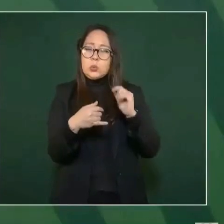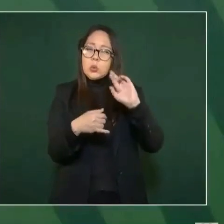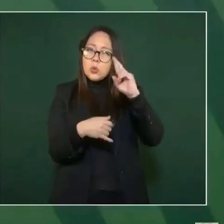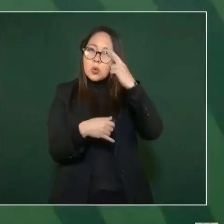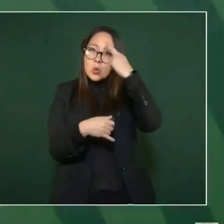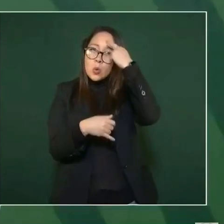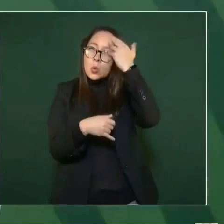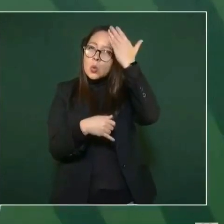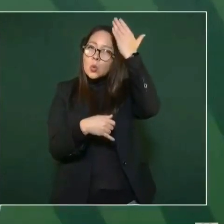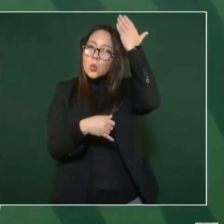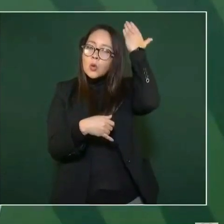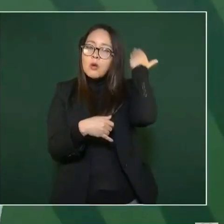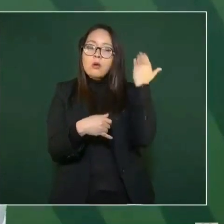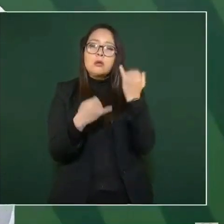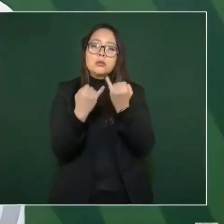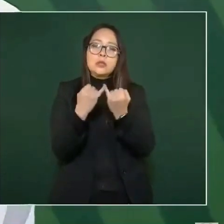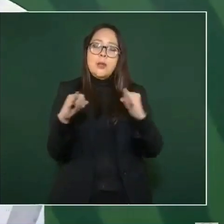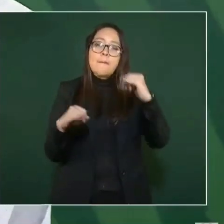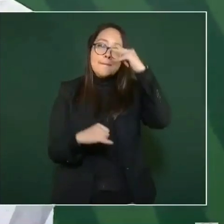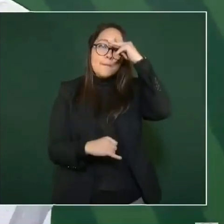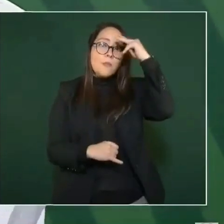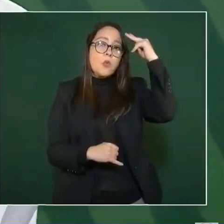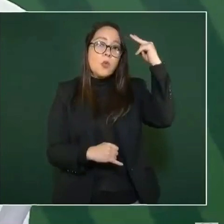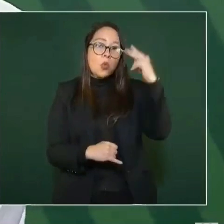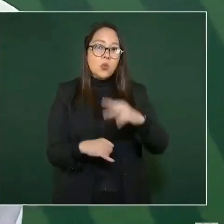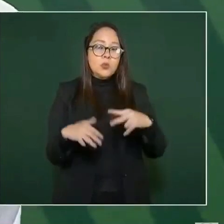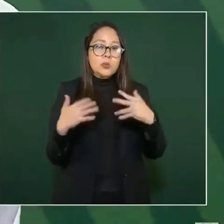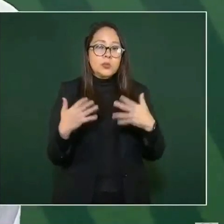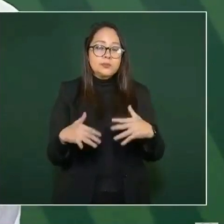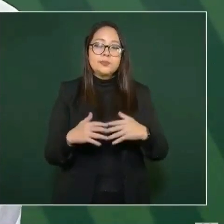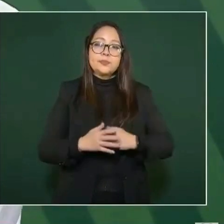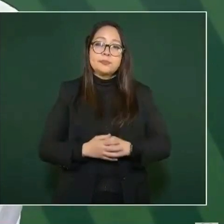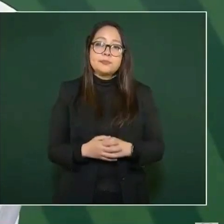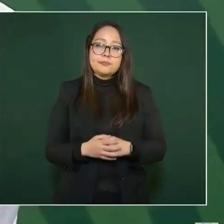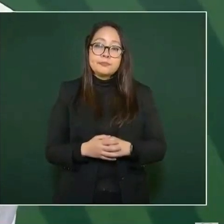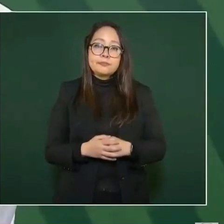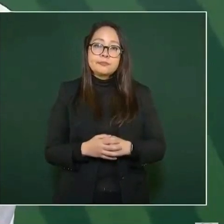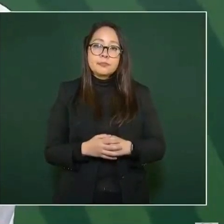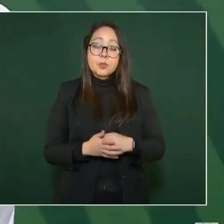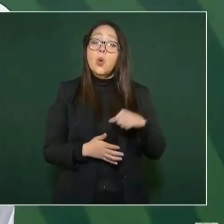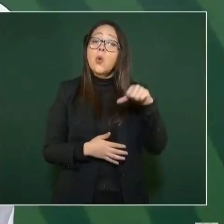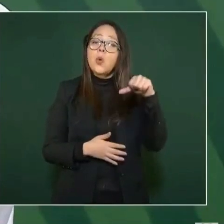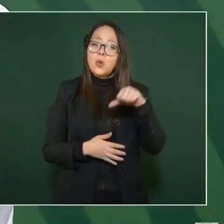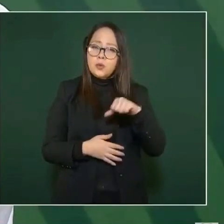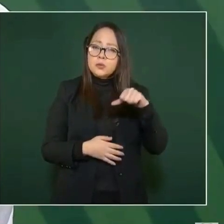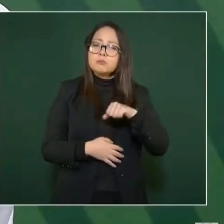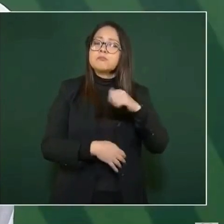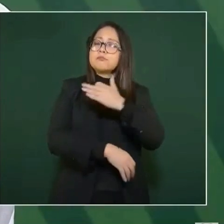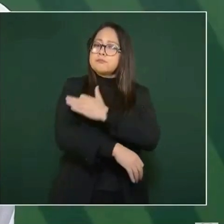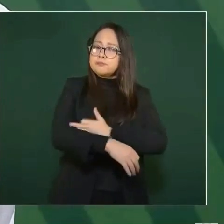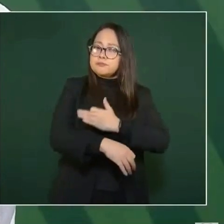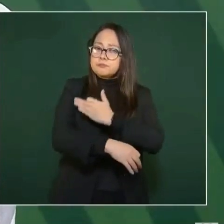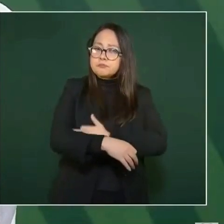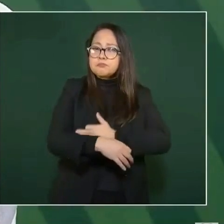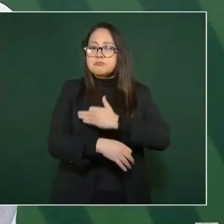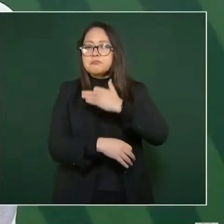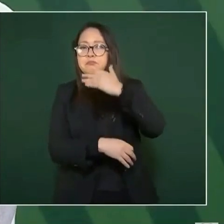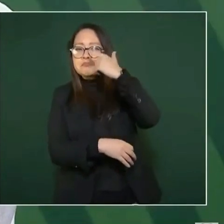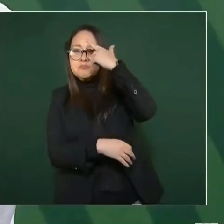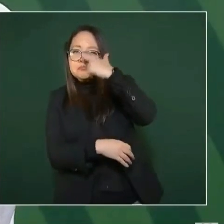Se va a visitar el día de hoy por la tarde noche